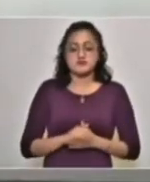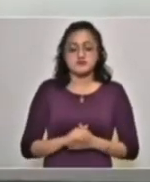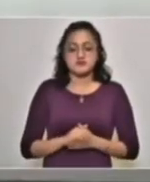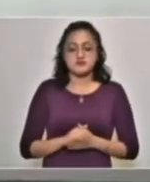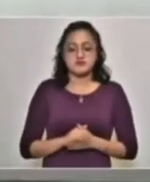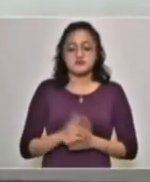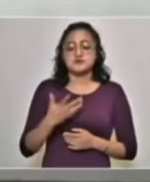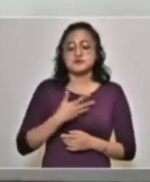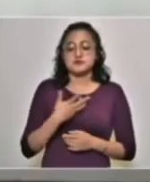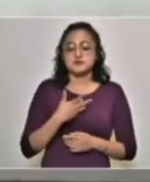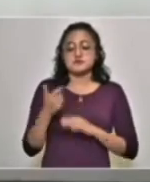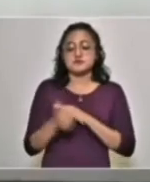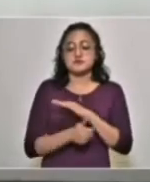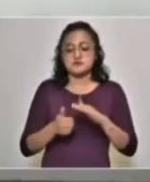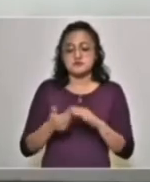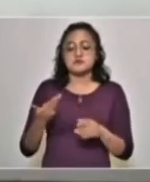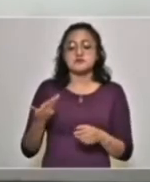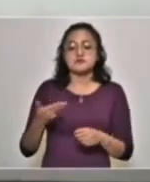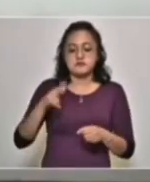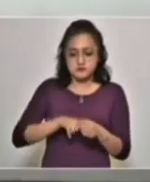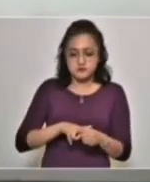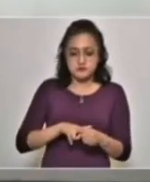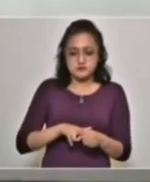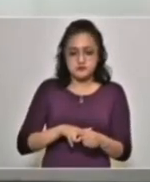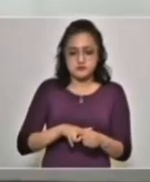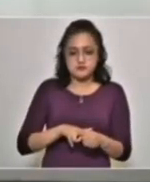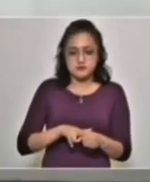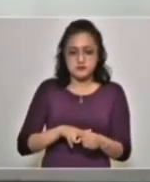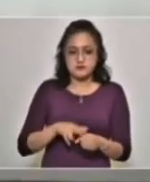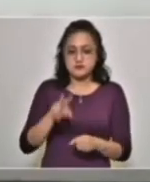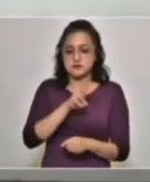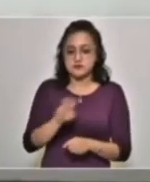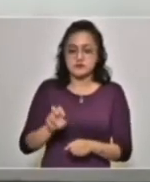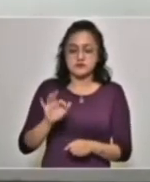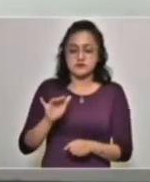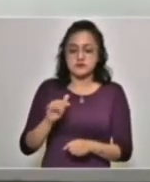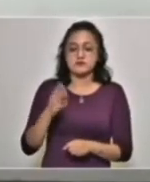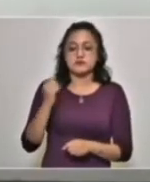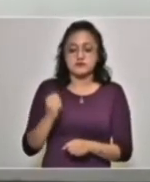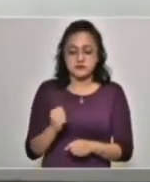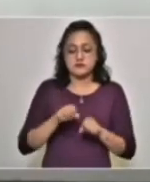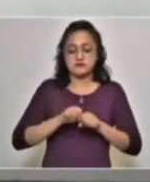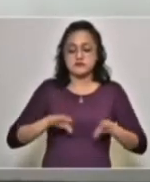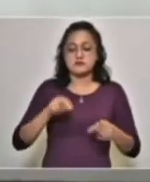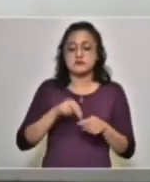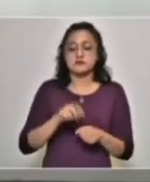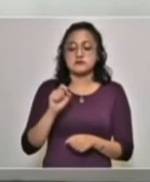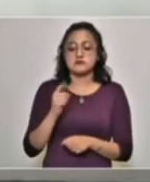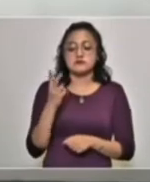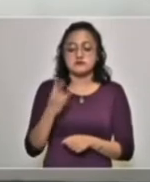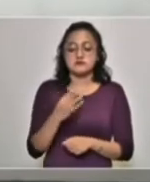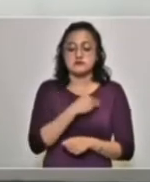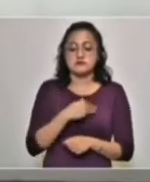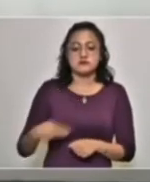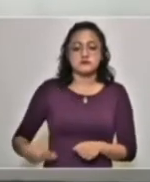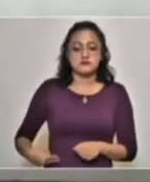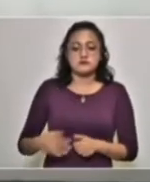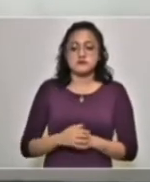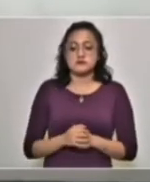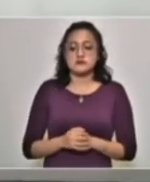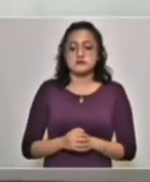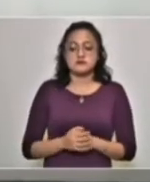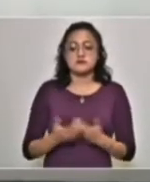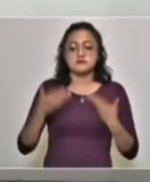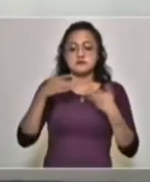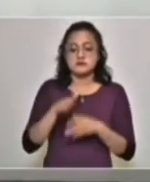Tenemos casos activos ambulatorios y hospitalizados, doscientos cincuenta y nueve distribuidos en veintitrés municipios. En